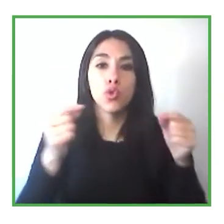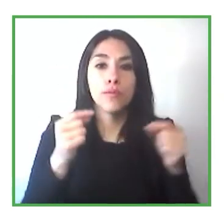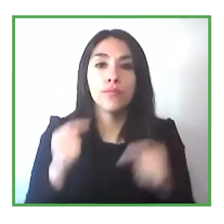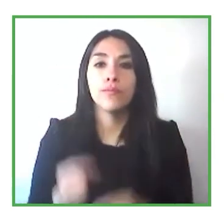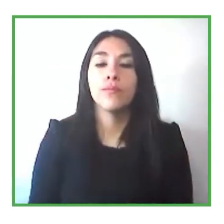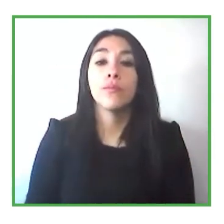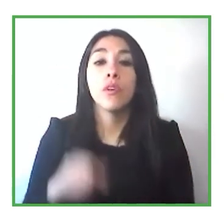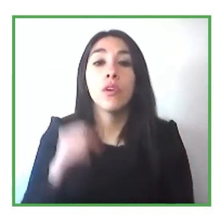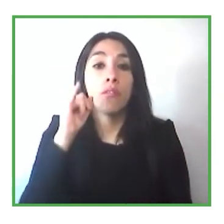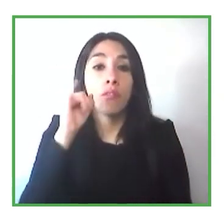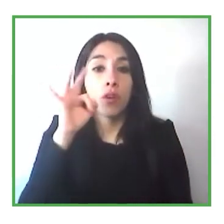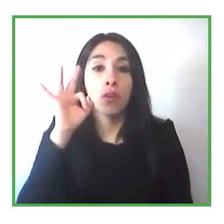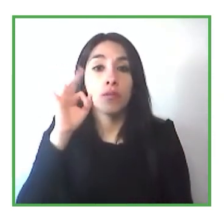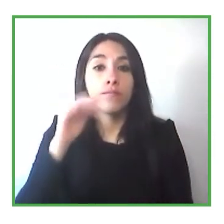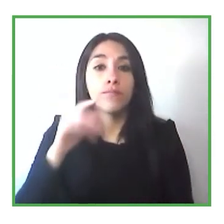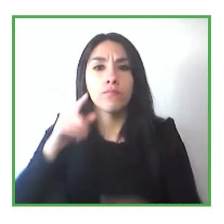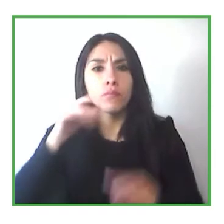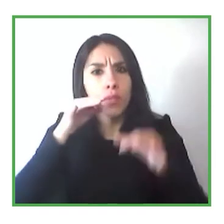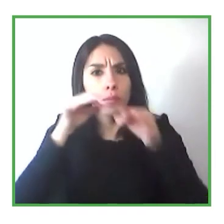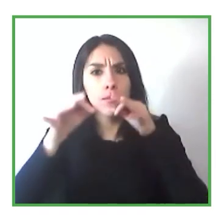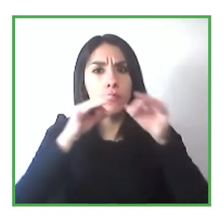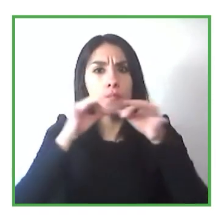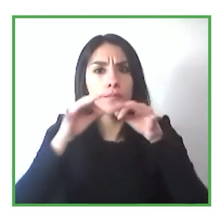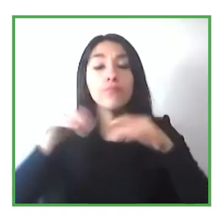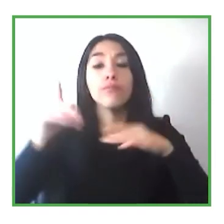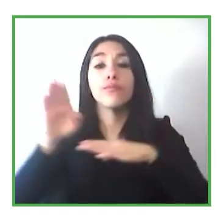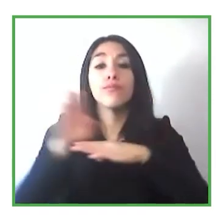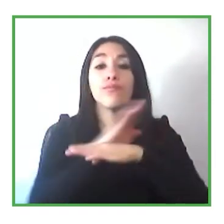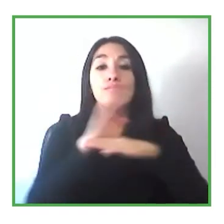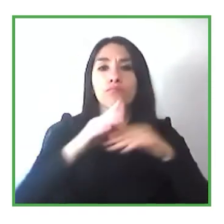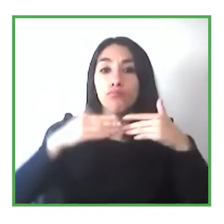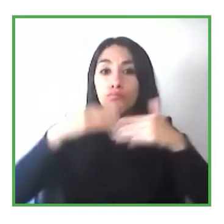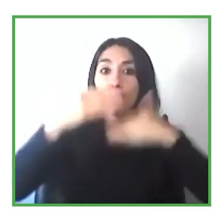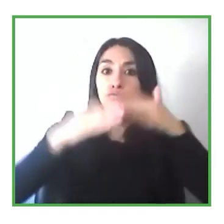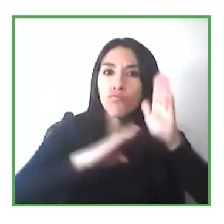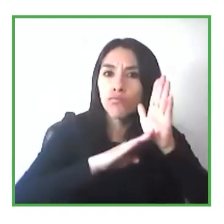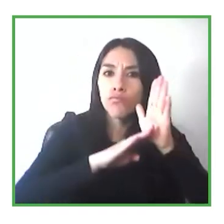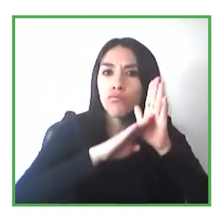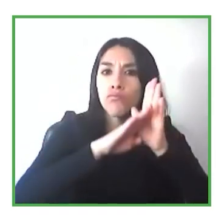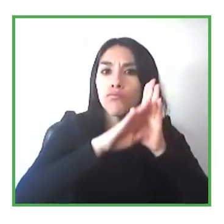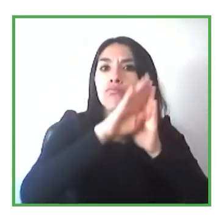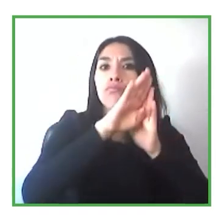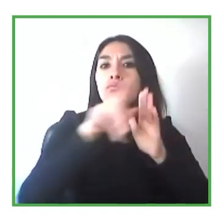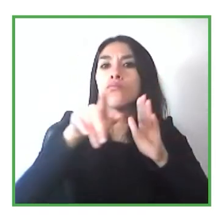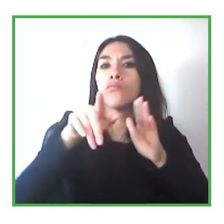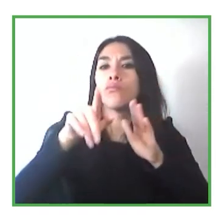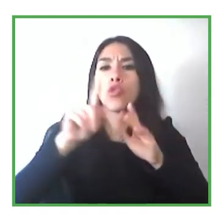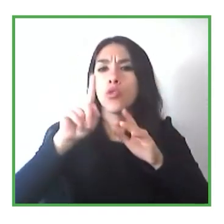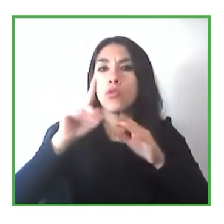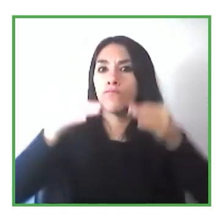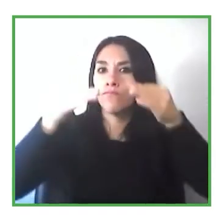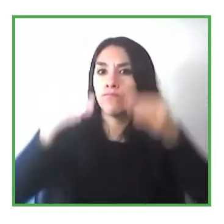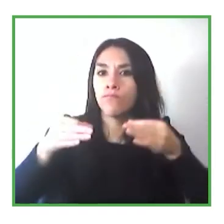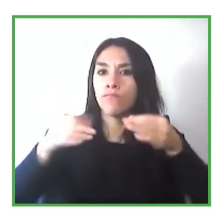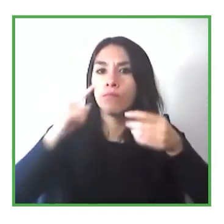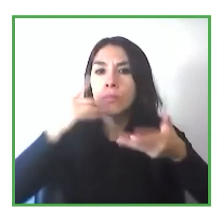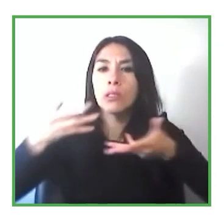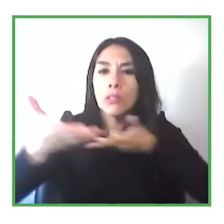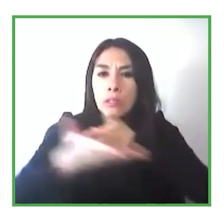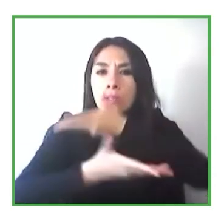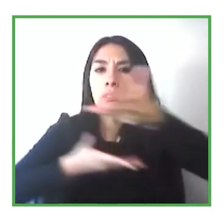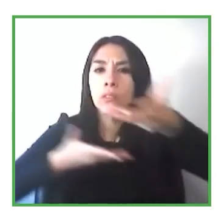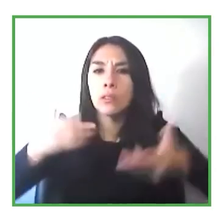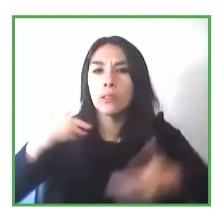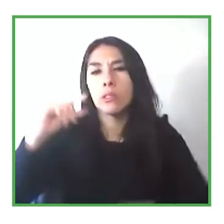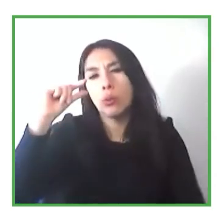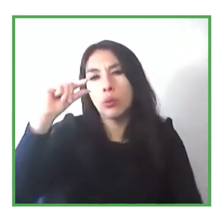las empresas no se sentían seguras de compartir los pocos aprendizajes que tenían y las pequeñas experiencias que tenían